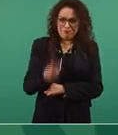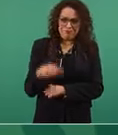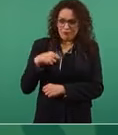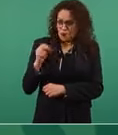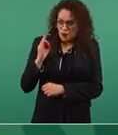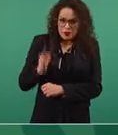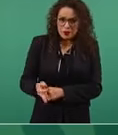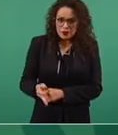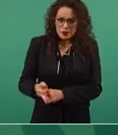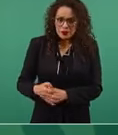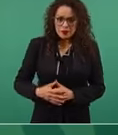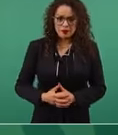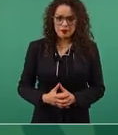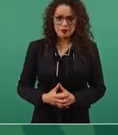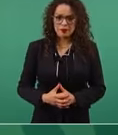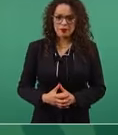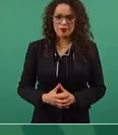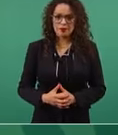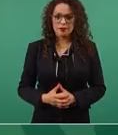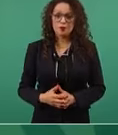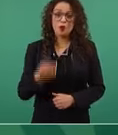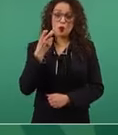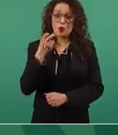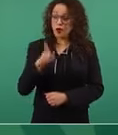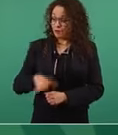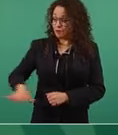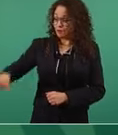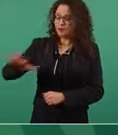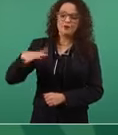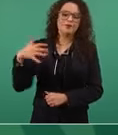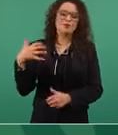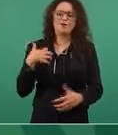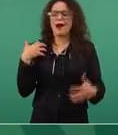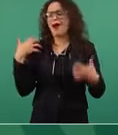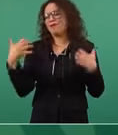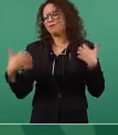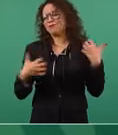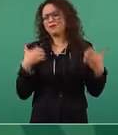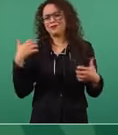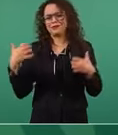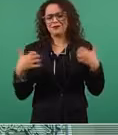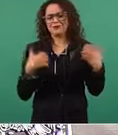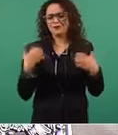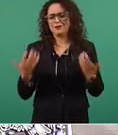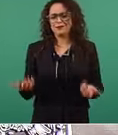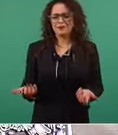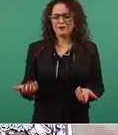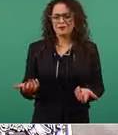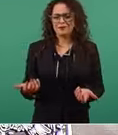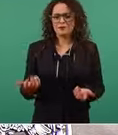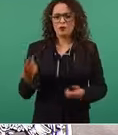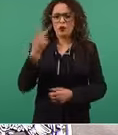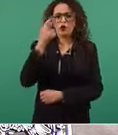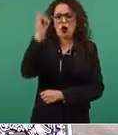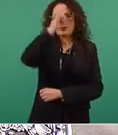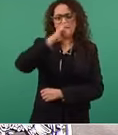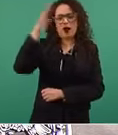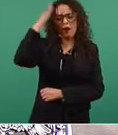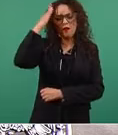Entonces, están muy molestos Krause y Aguilar Camín, que son los dos jefes